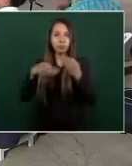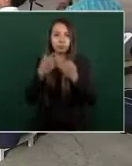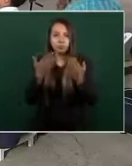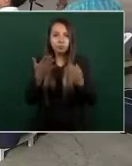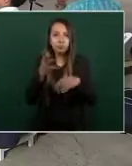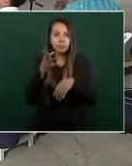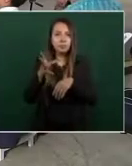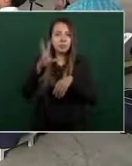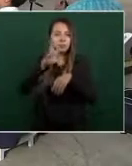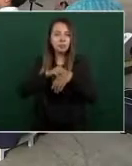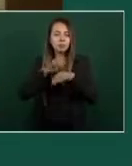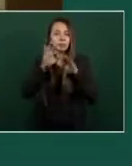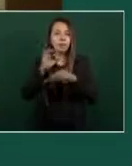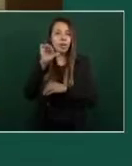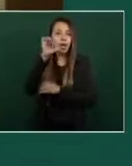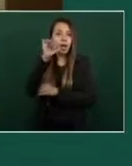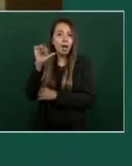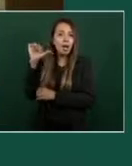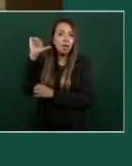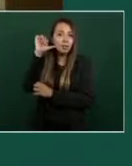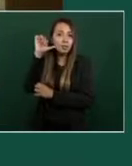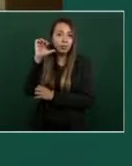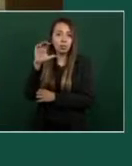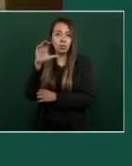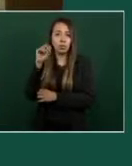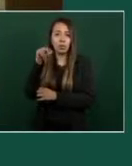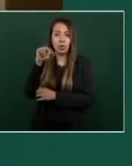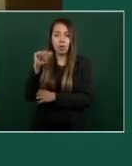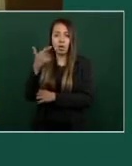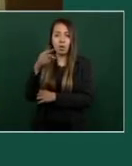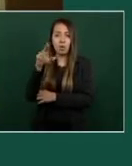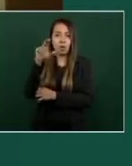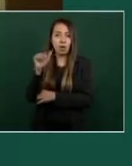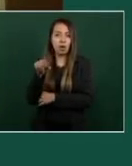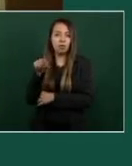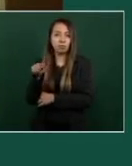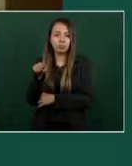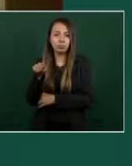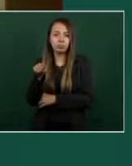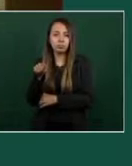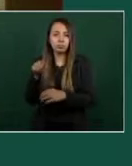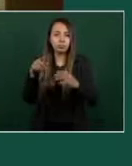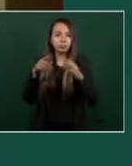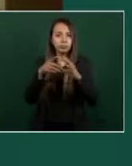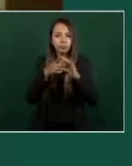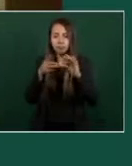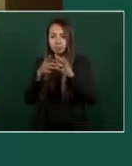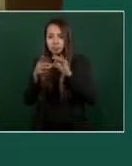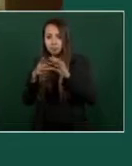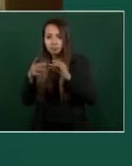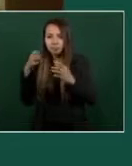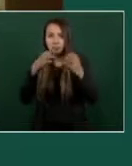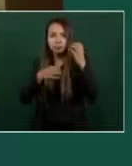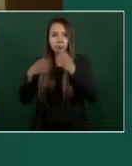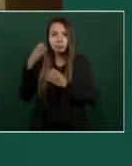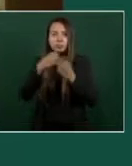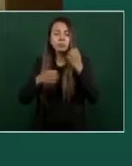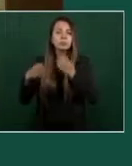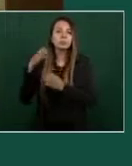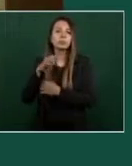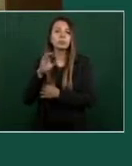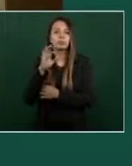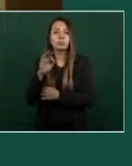El día de ayer, la Conagua, después de realizar unas mediciones, se pudo determinar que está descartado